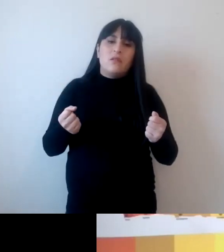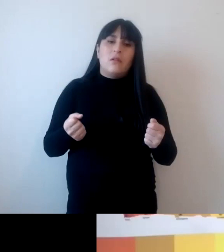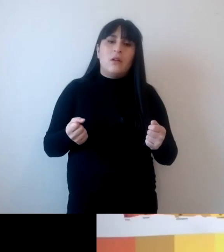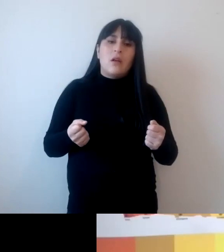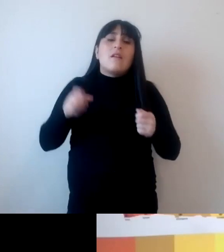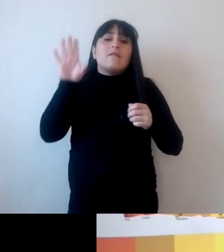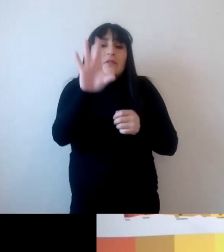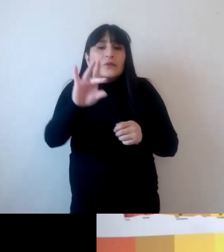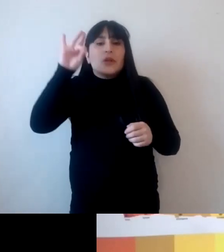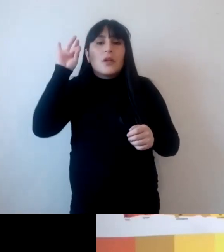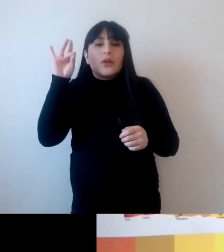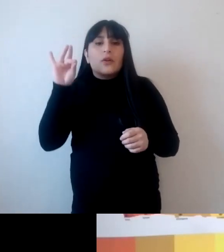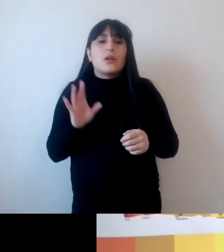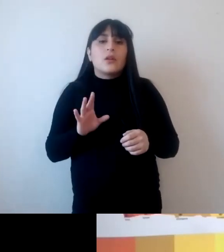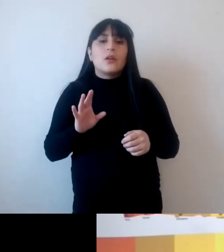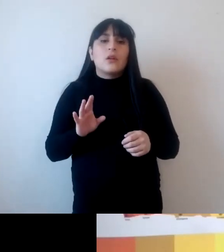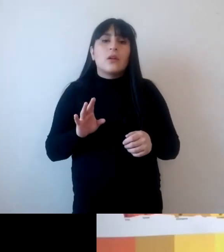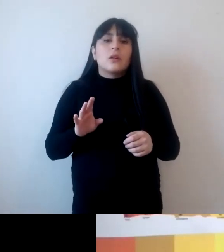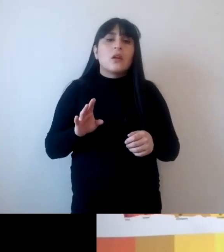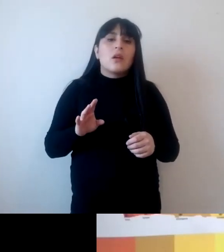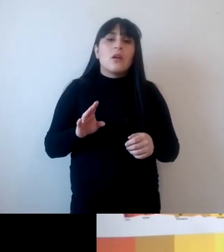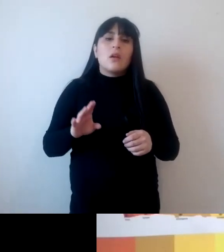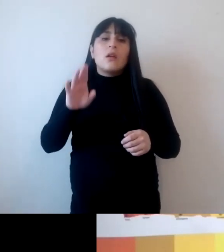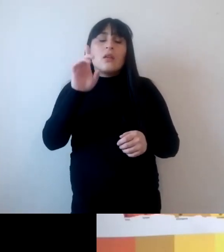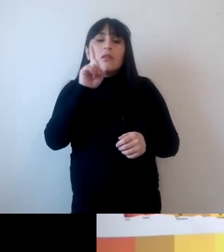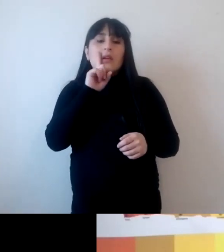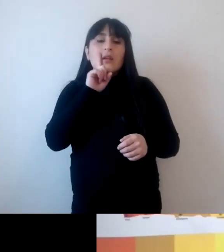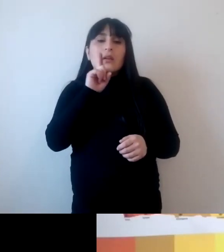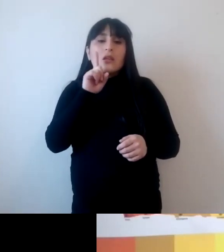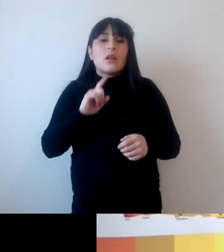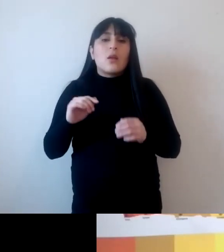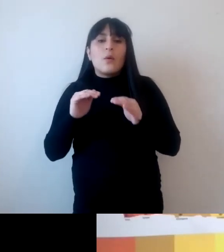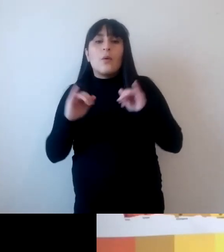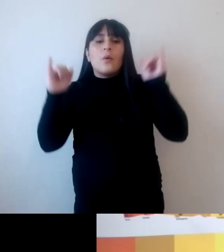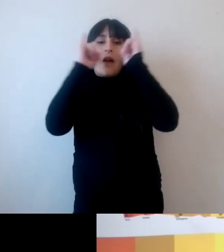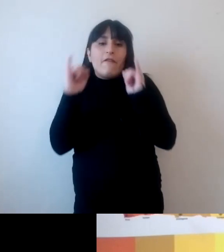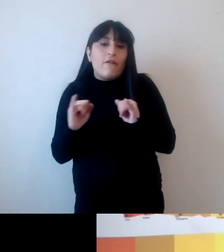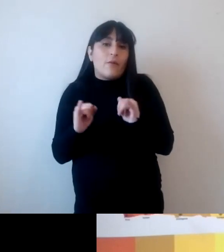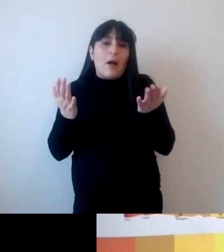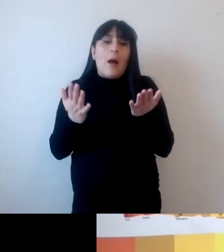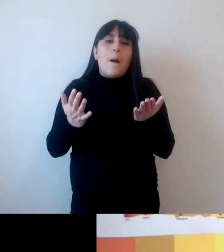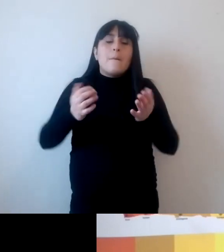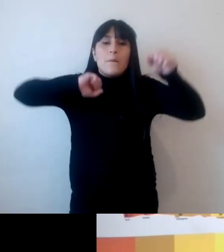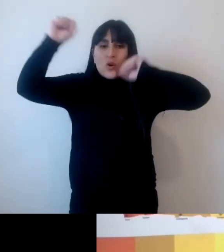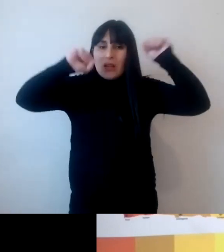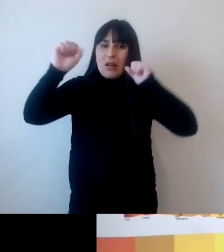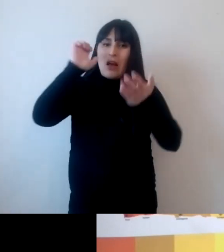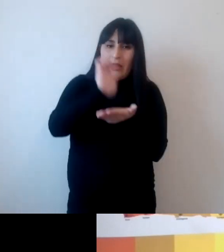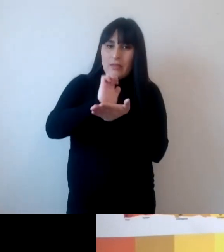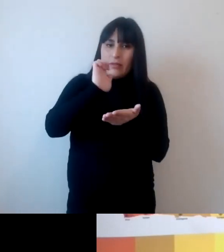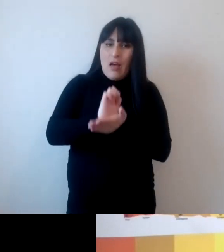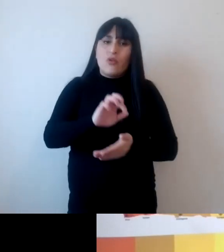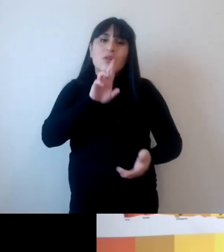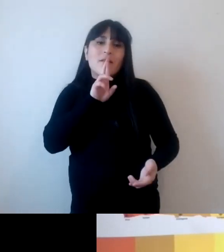decisiones que tienen que tener necesariamente un soporte estructural políticas de Estado que respondan y sean coherentes